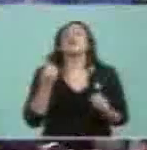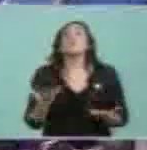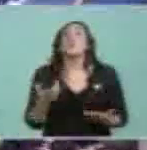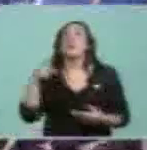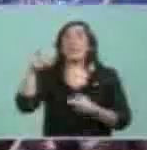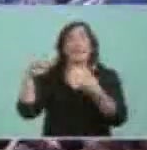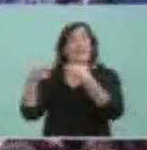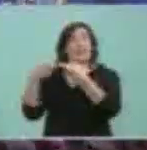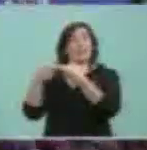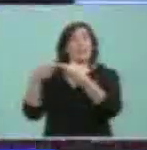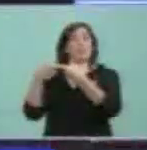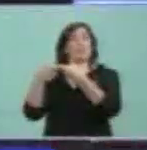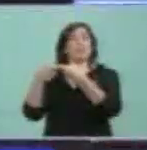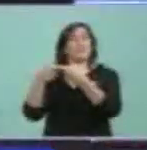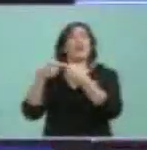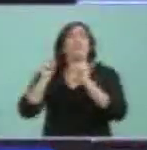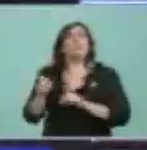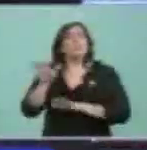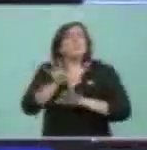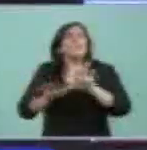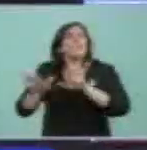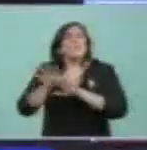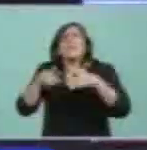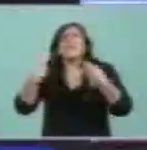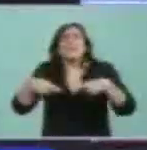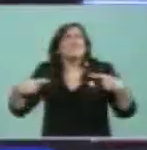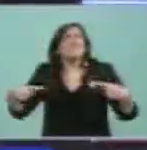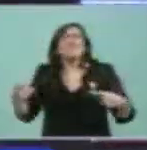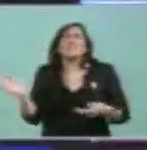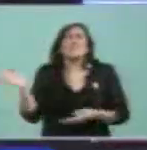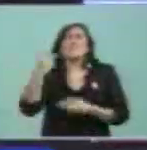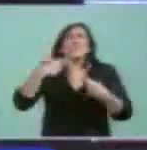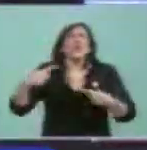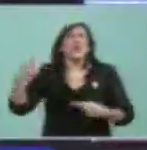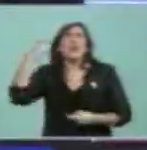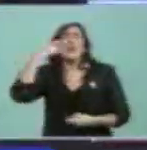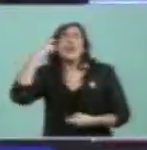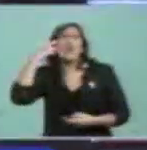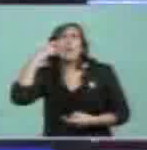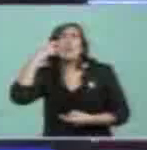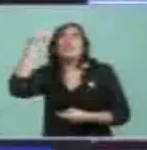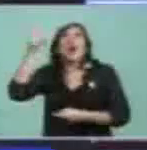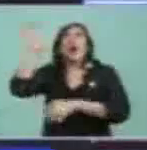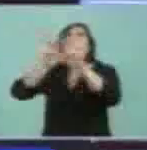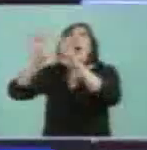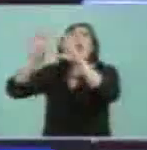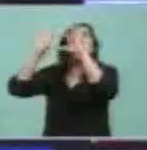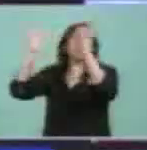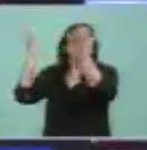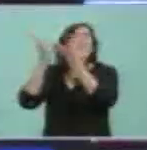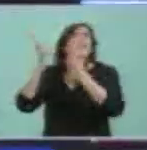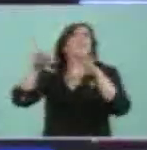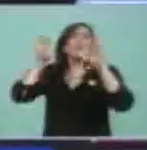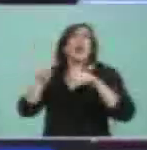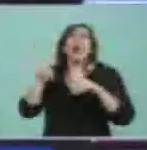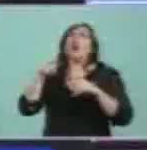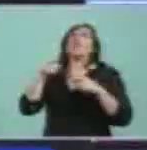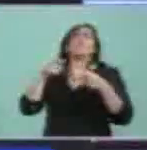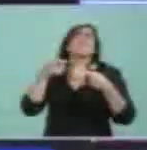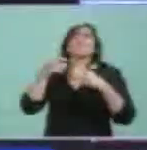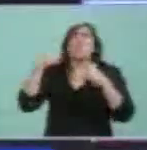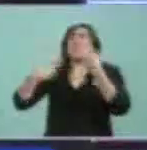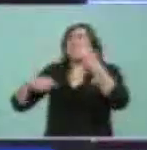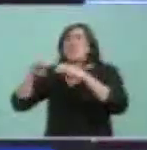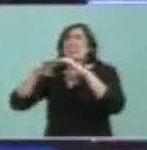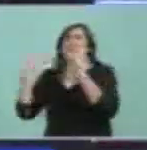asociación es la que organiza todos los congresos que se hacen en el mundo, a la que la van a consultar de todas las